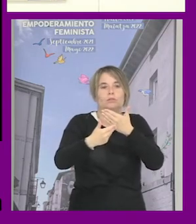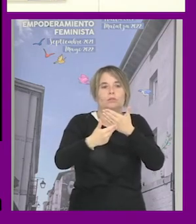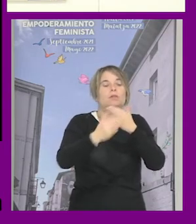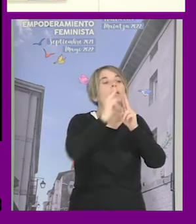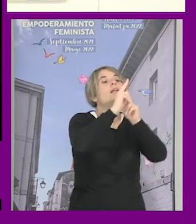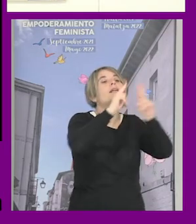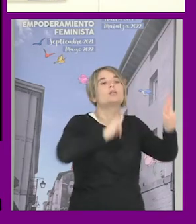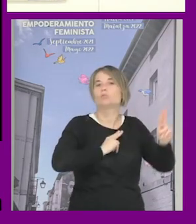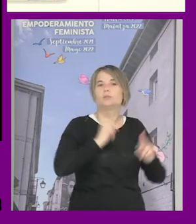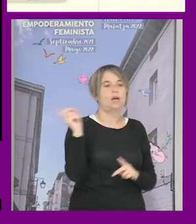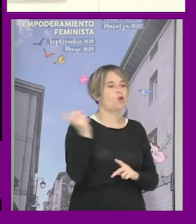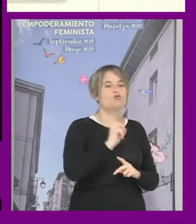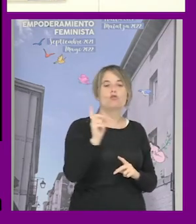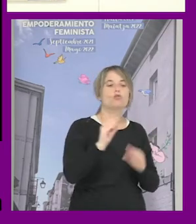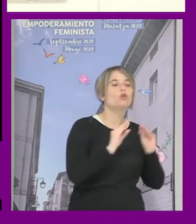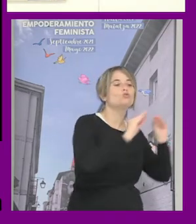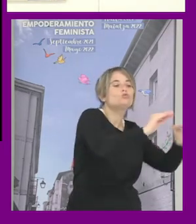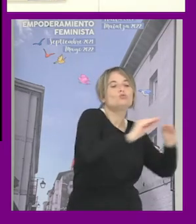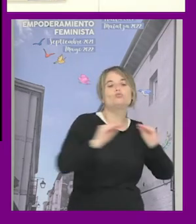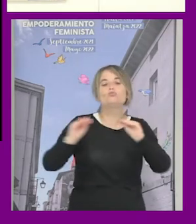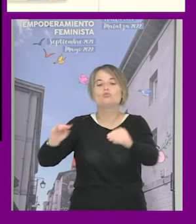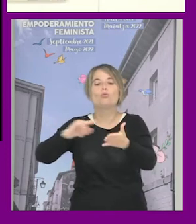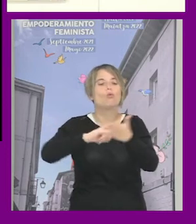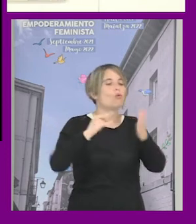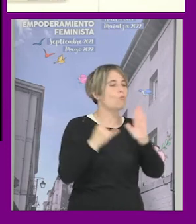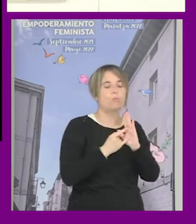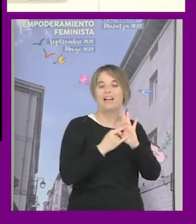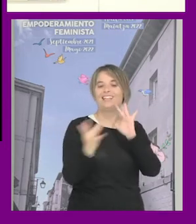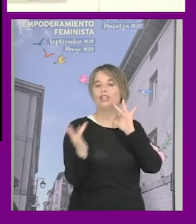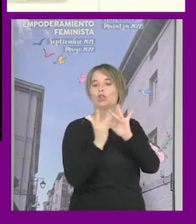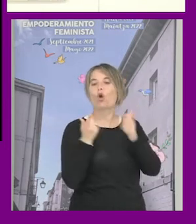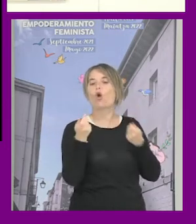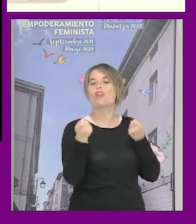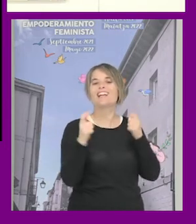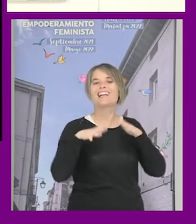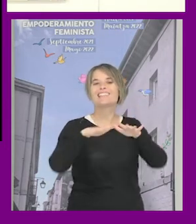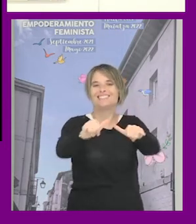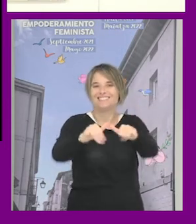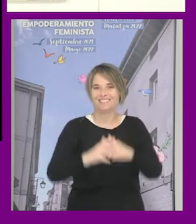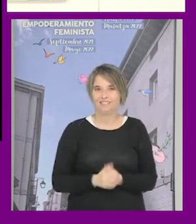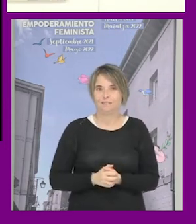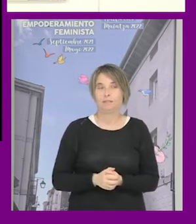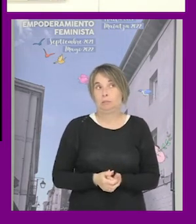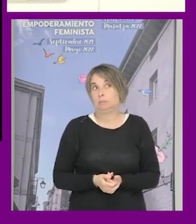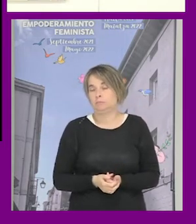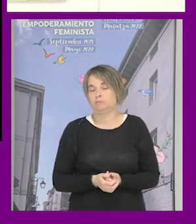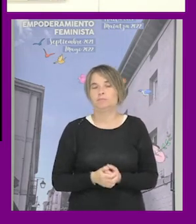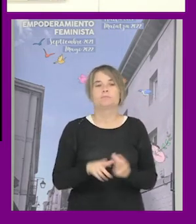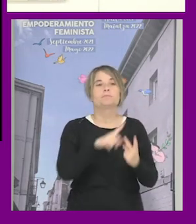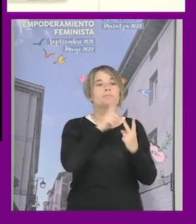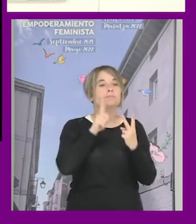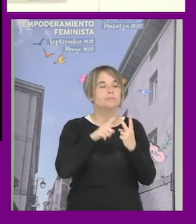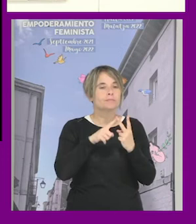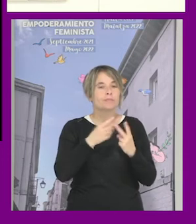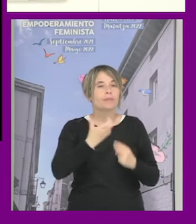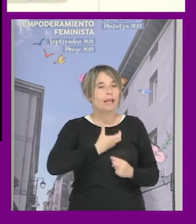que no que no que cada una tenía que seguir con su plan y que no nos podíamos ni coordinar ¿no? en otro caso de